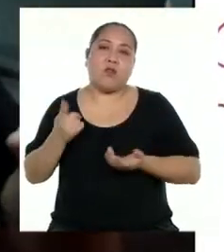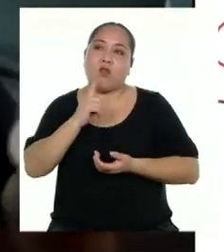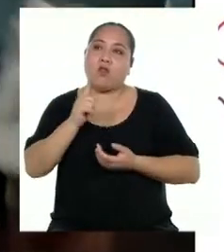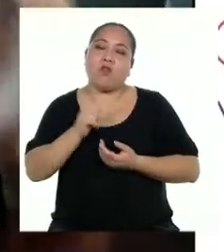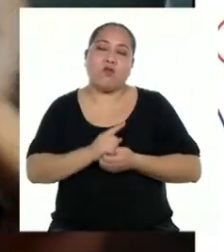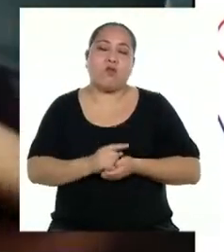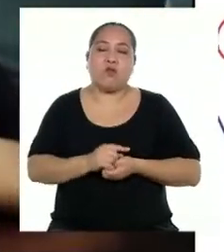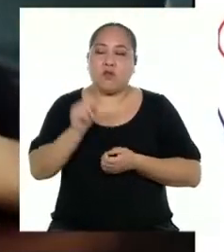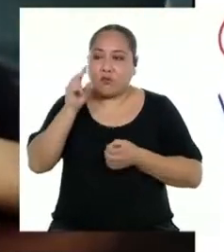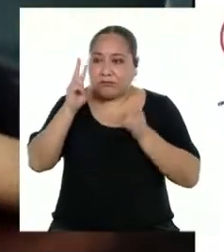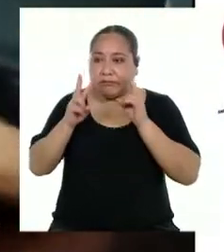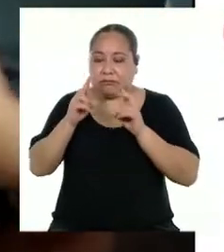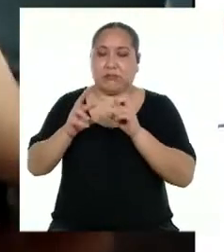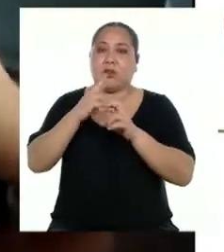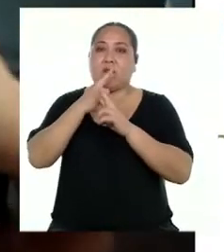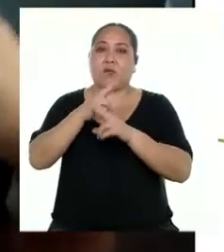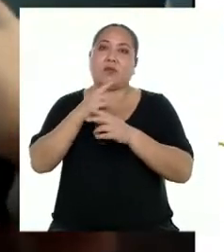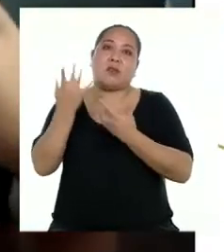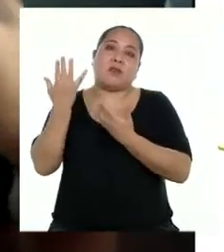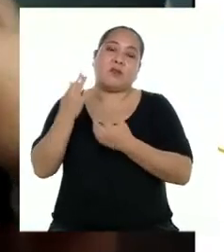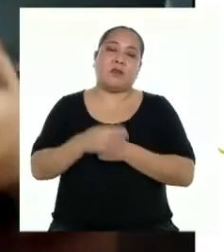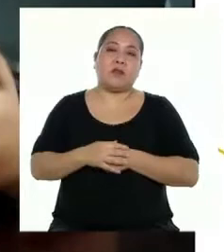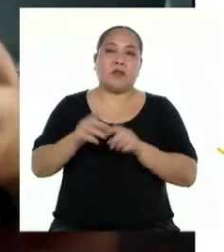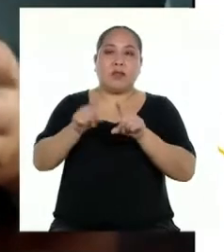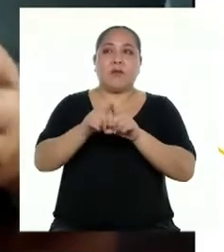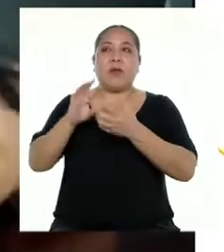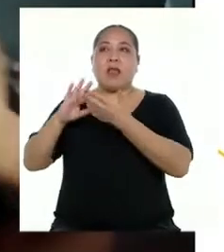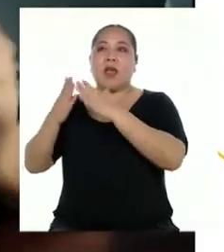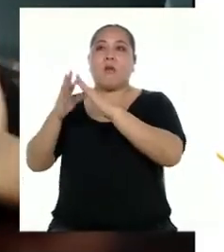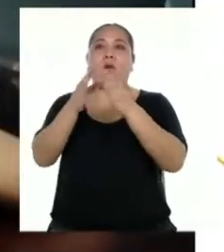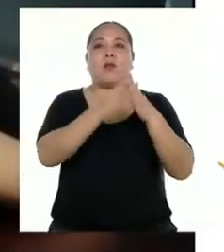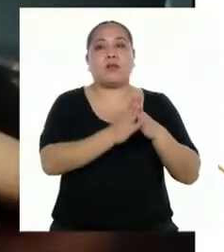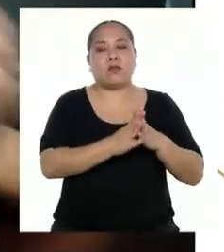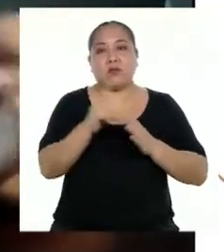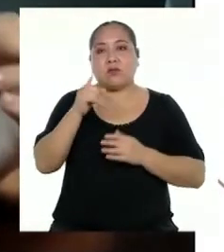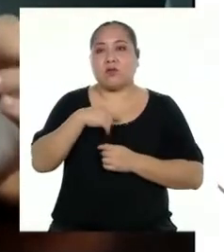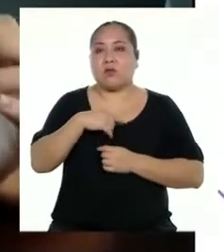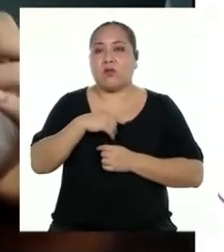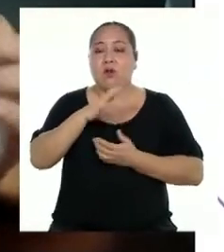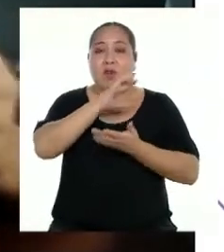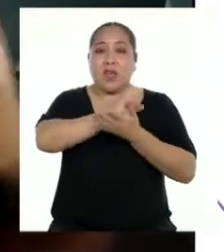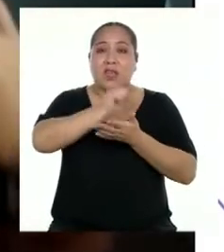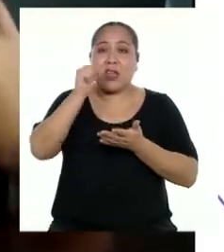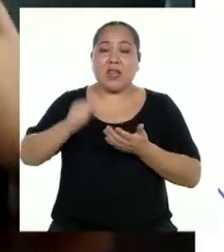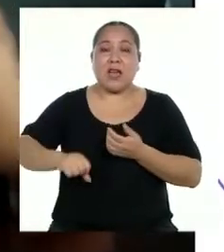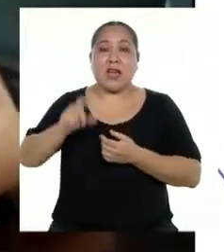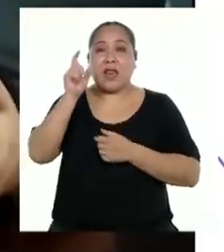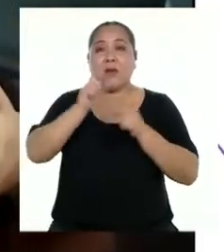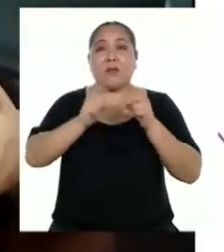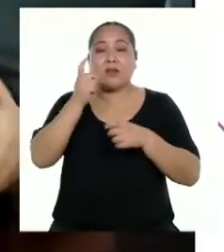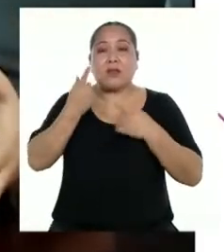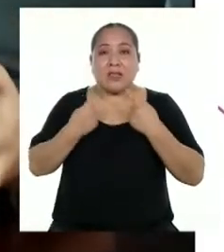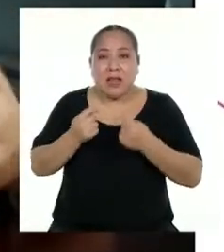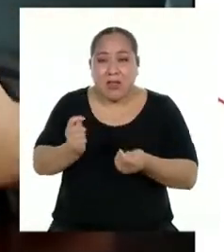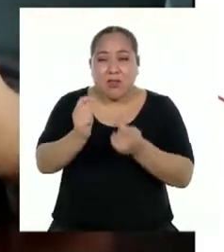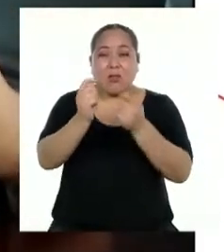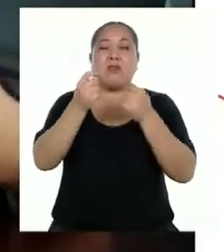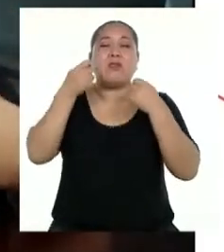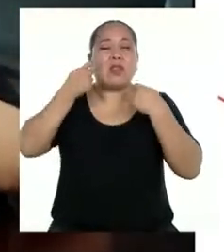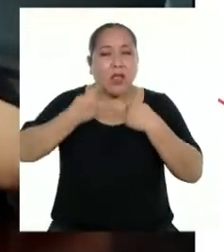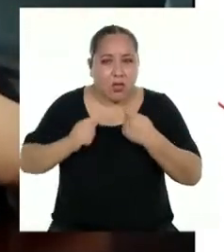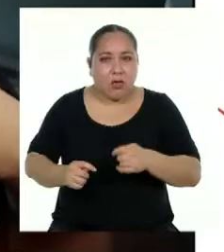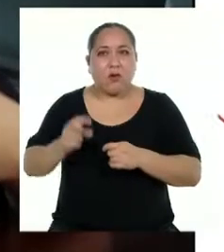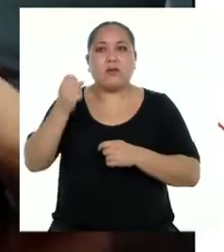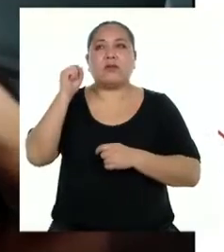resultado esperado. También está la población. No omitiría que la población trató de dar lo mejor de sí,